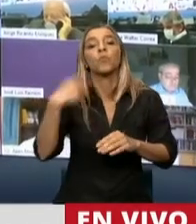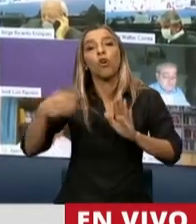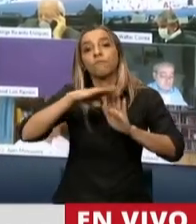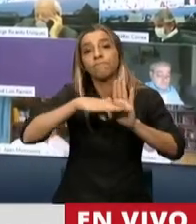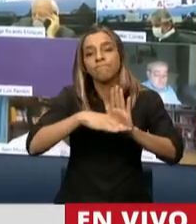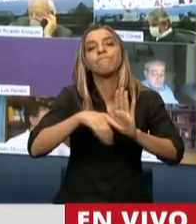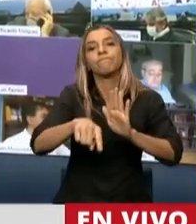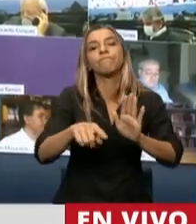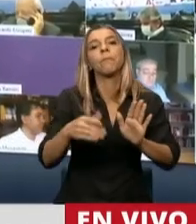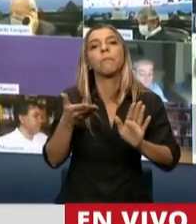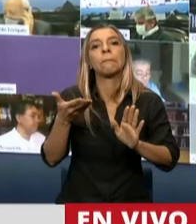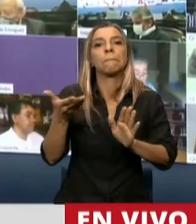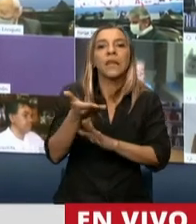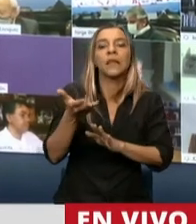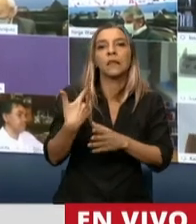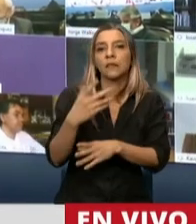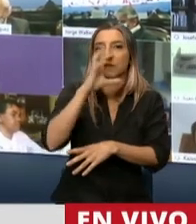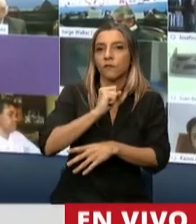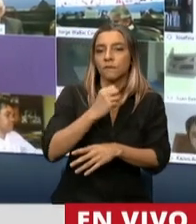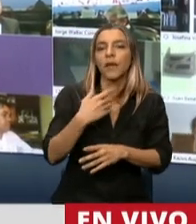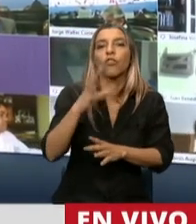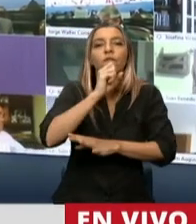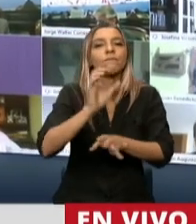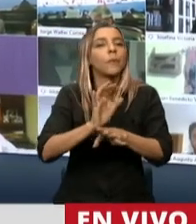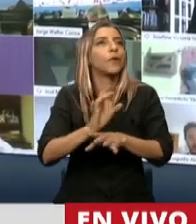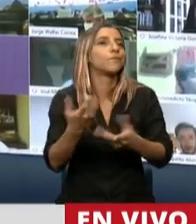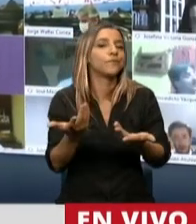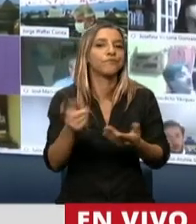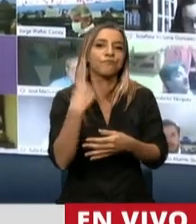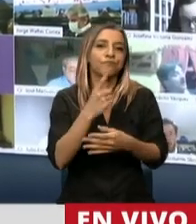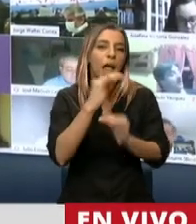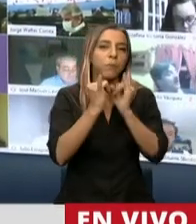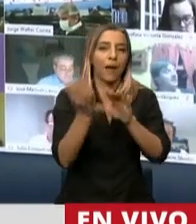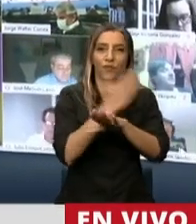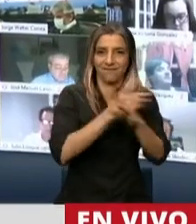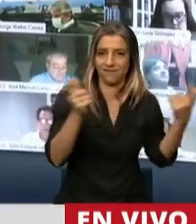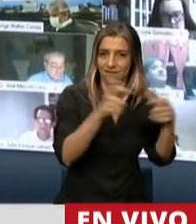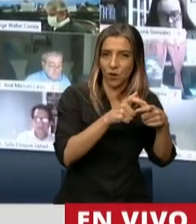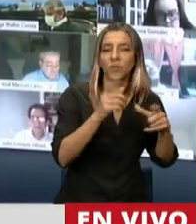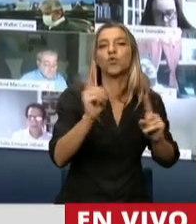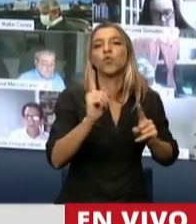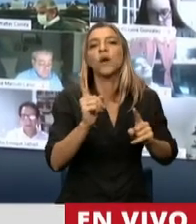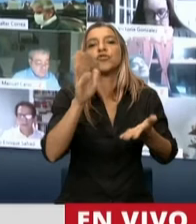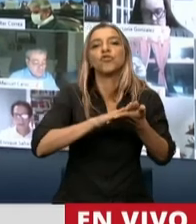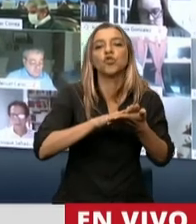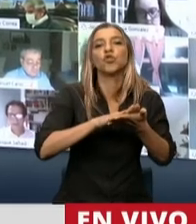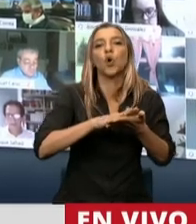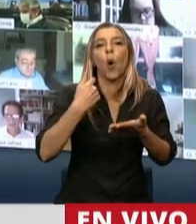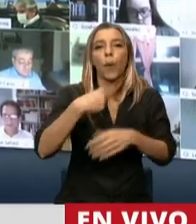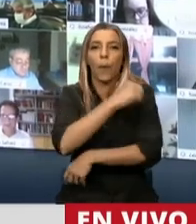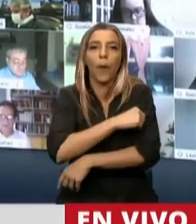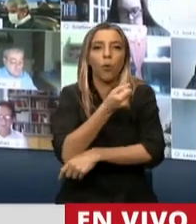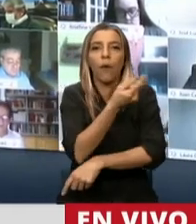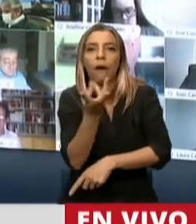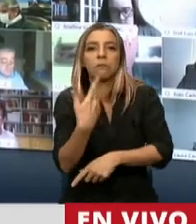confidencialidad. No confidencialidad como se expresó claramente cuando estábamos en la comisión acerca de cuántas vacunas compramos, a quién